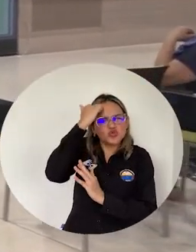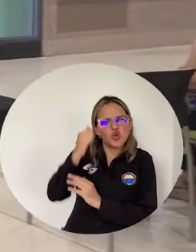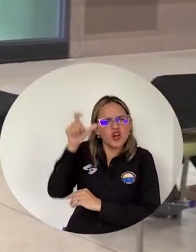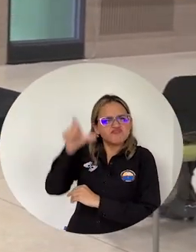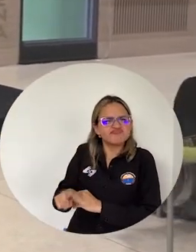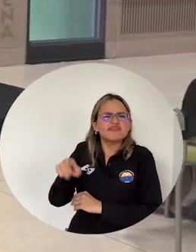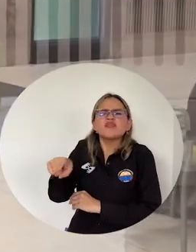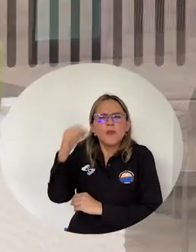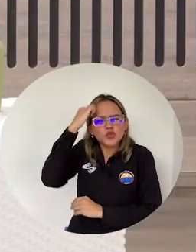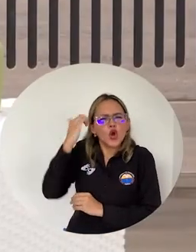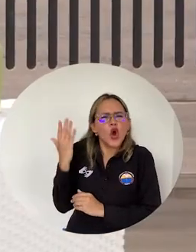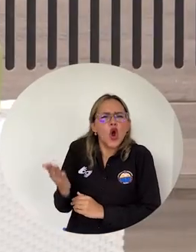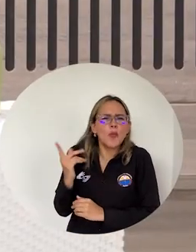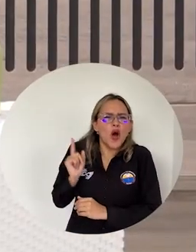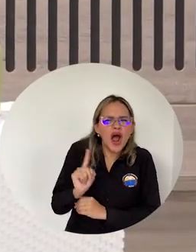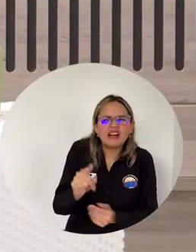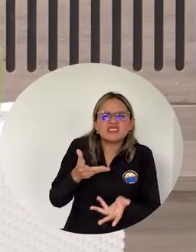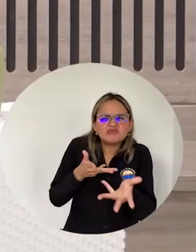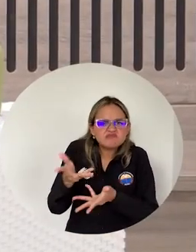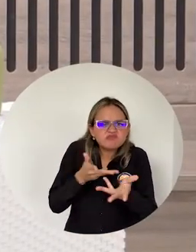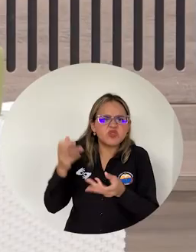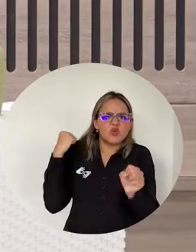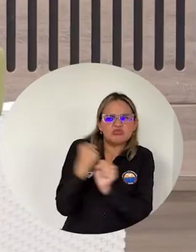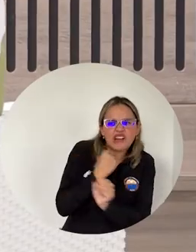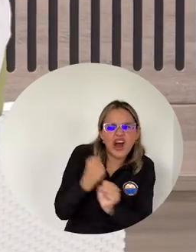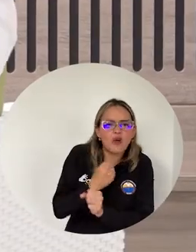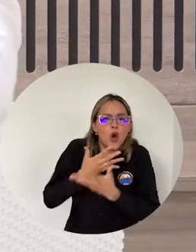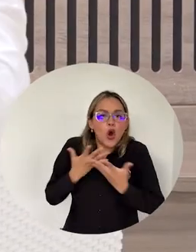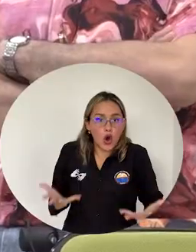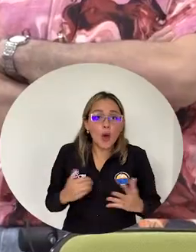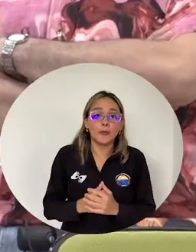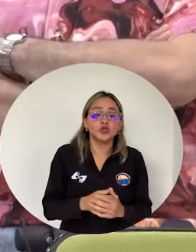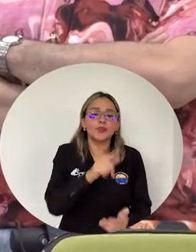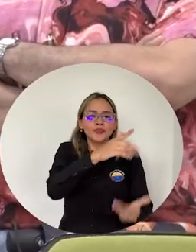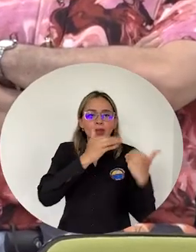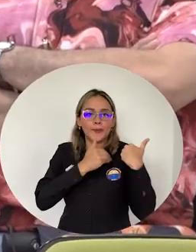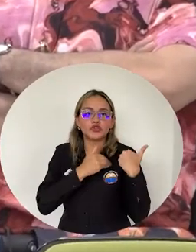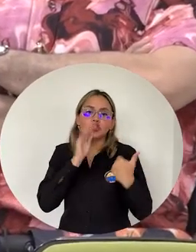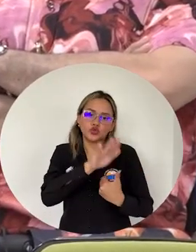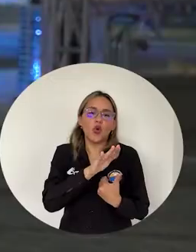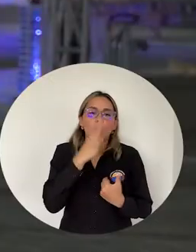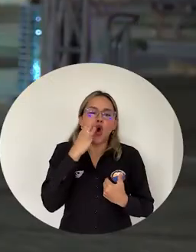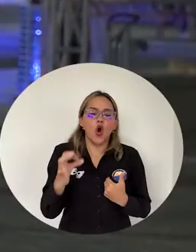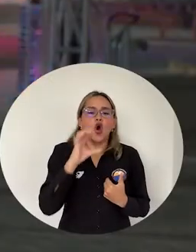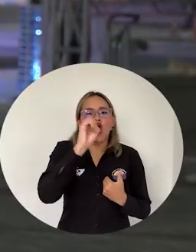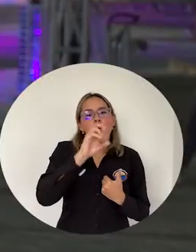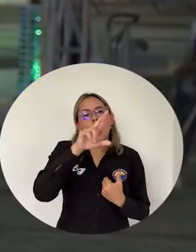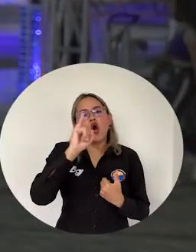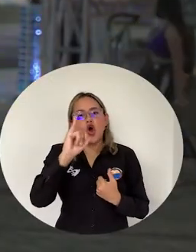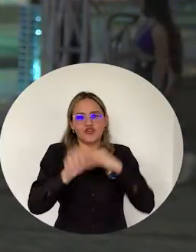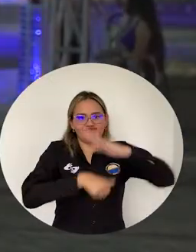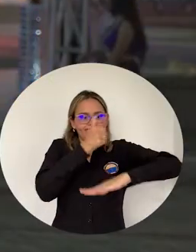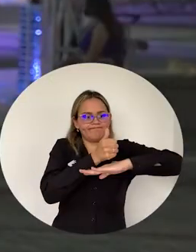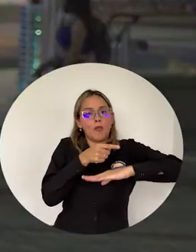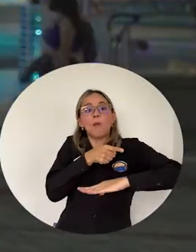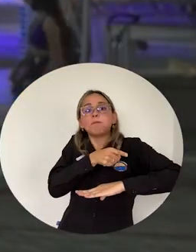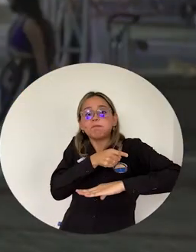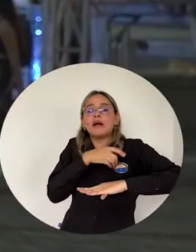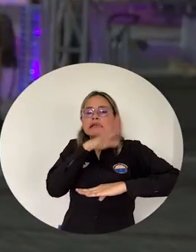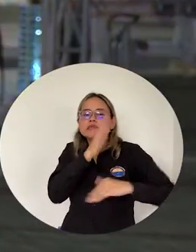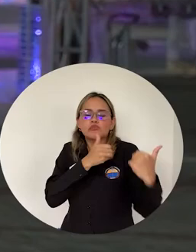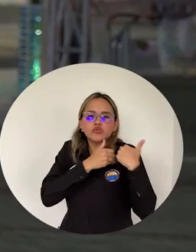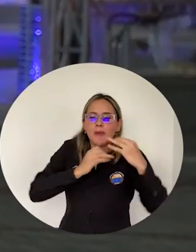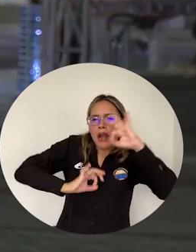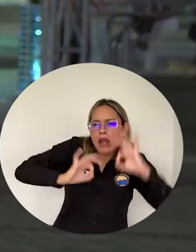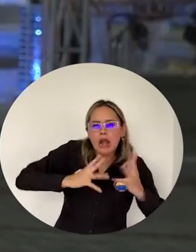Conchieta Espacio moderado Por el jefe De la oficina De relaciones internacionales De Uni Magdalena Las dos instituciones Son el resultado De un trabajo Muy